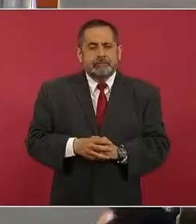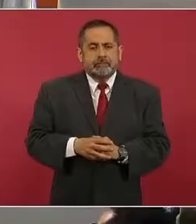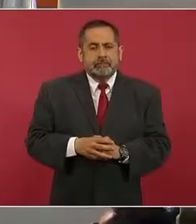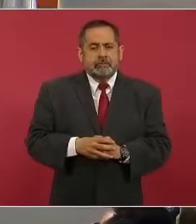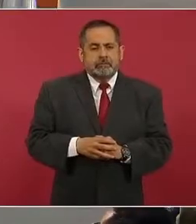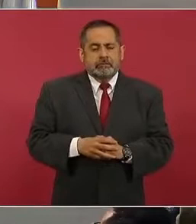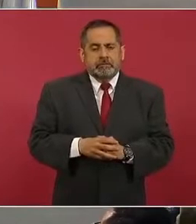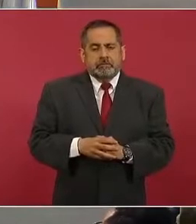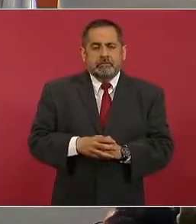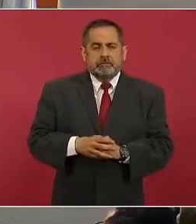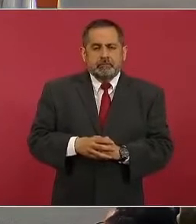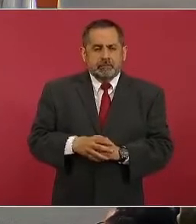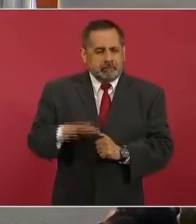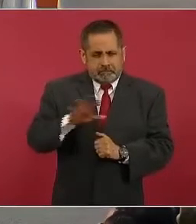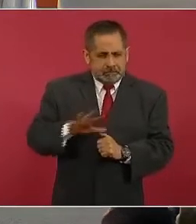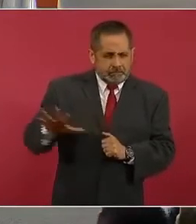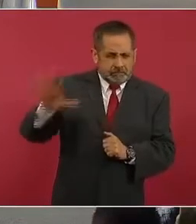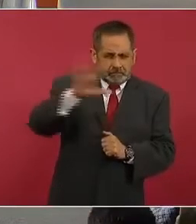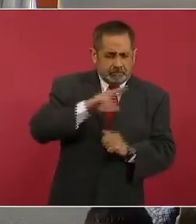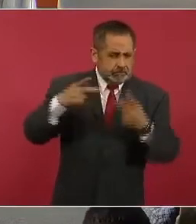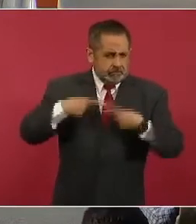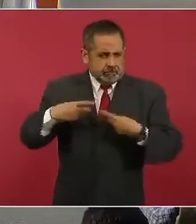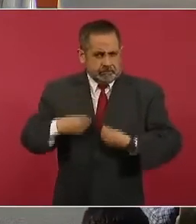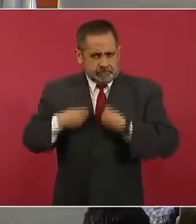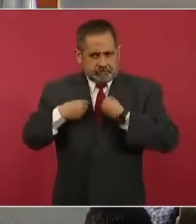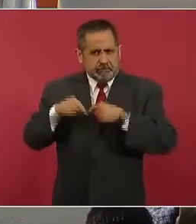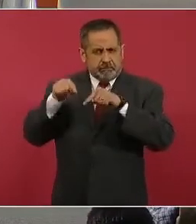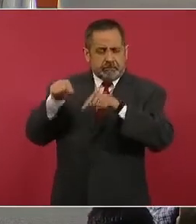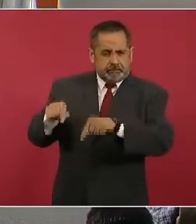que esta gente que vive aquí